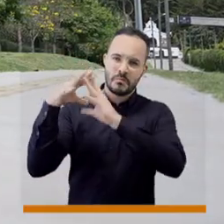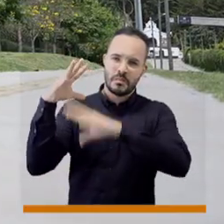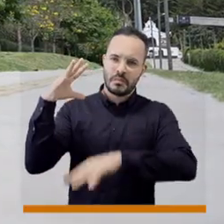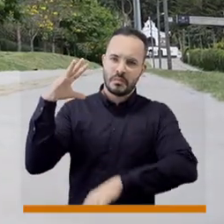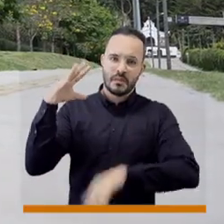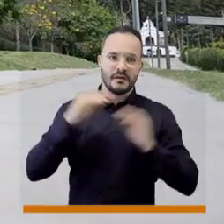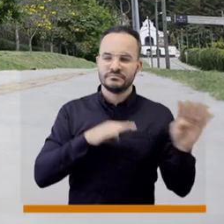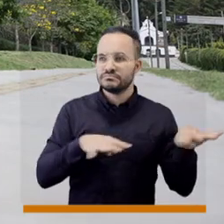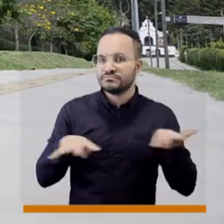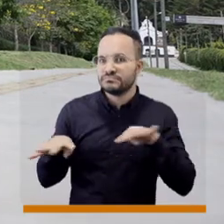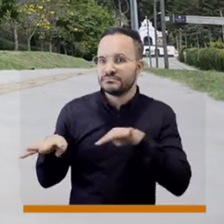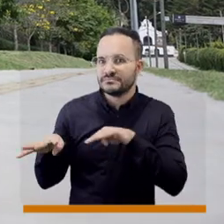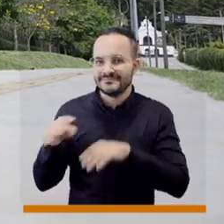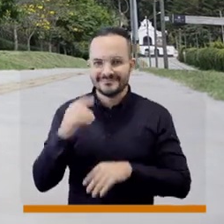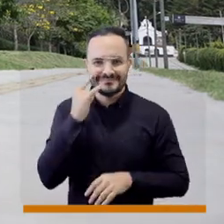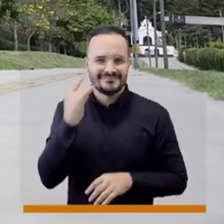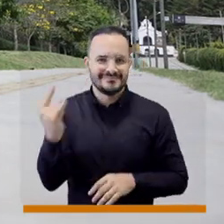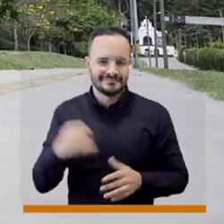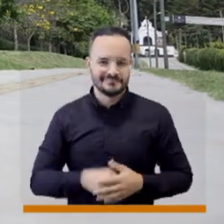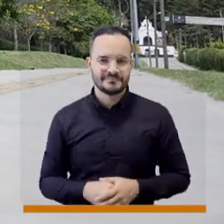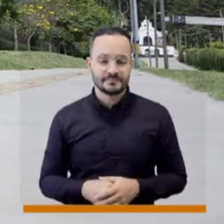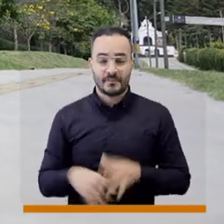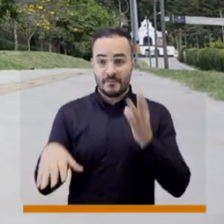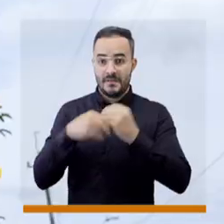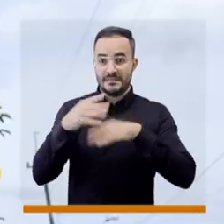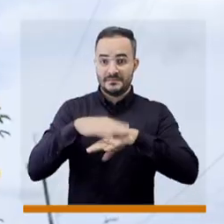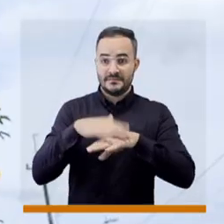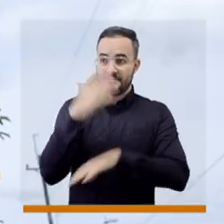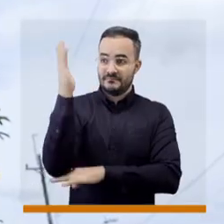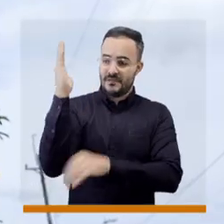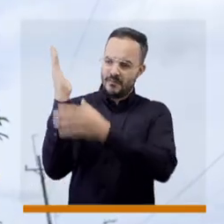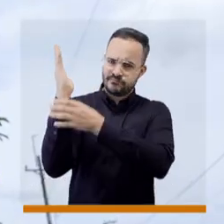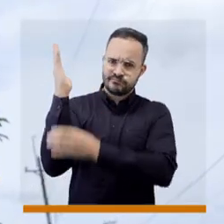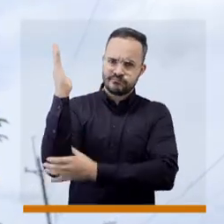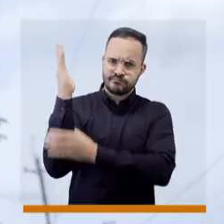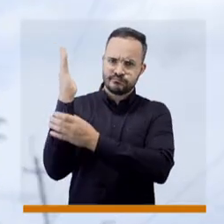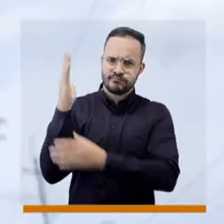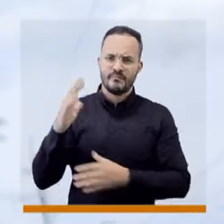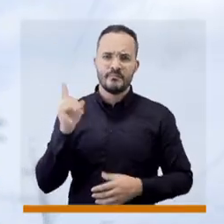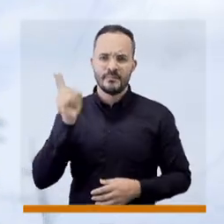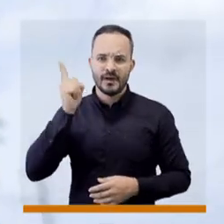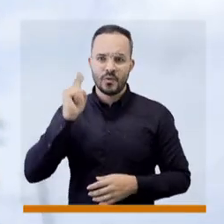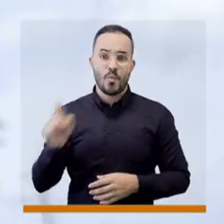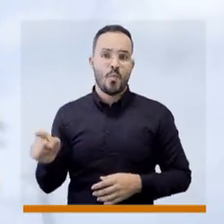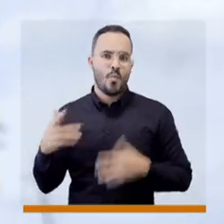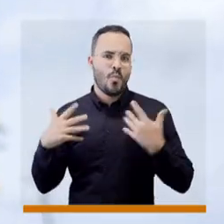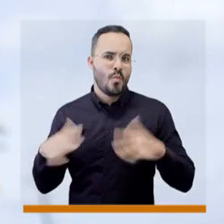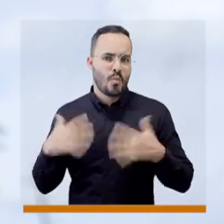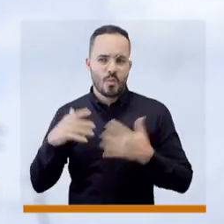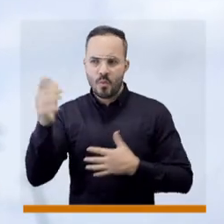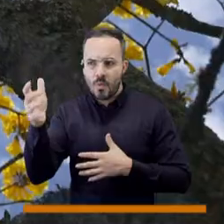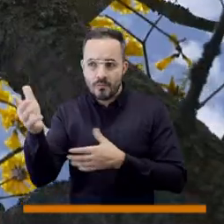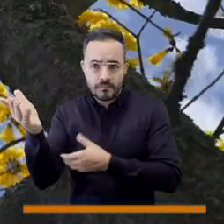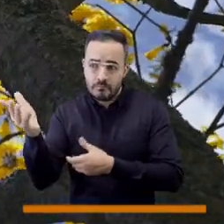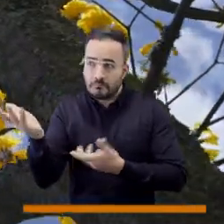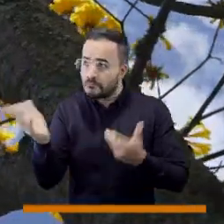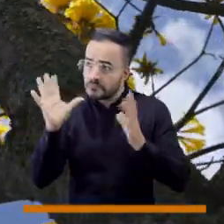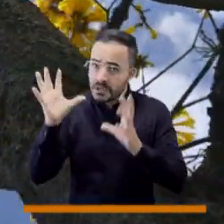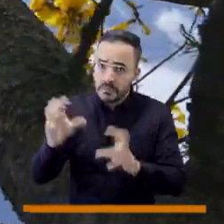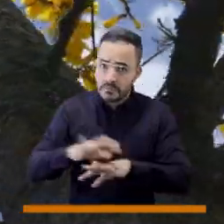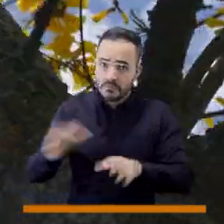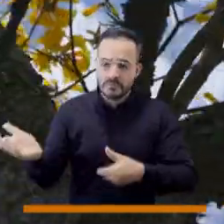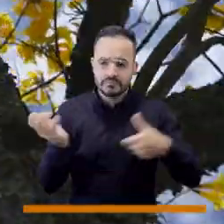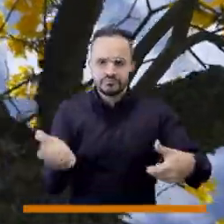llama la atención a las comunidades. Adicionalmente este árbol en su madera es muy apreciado porque es trabajable y hacen